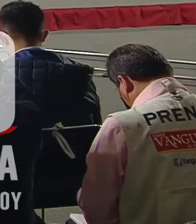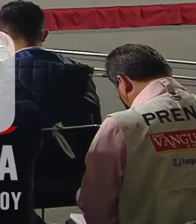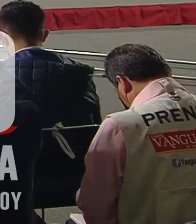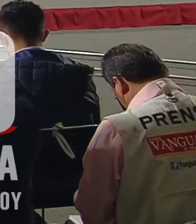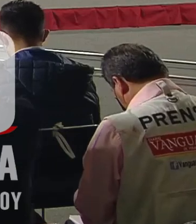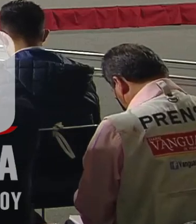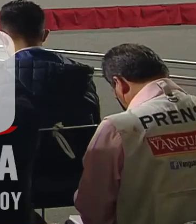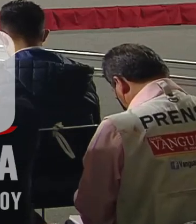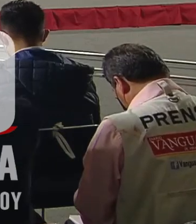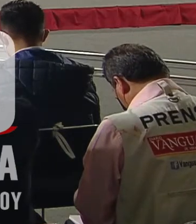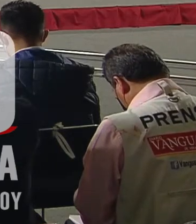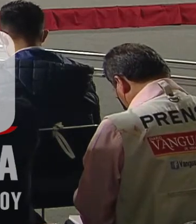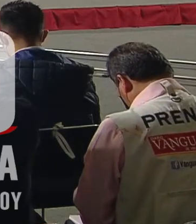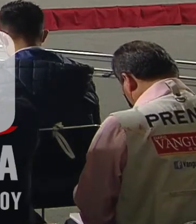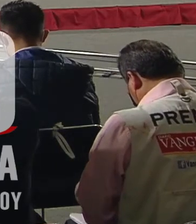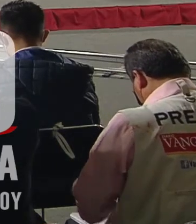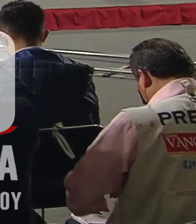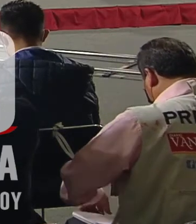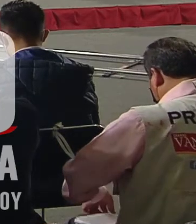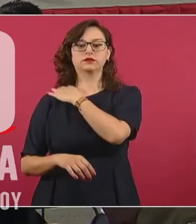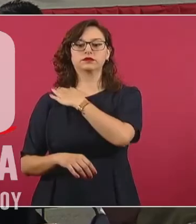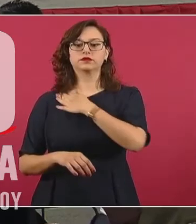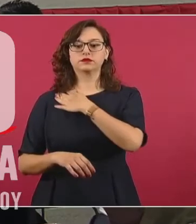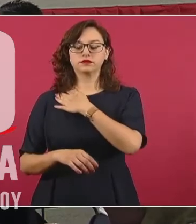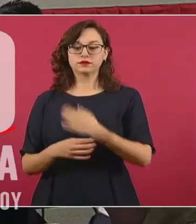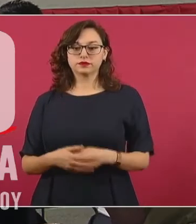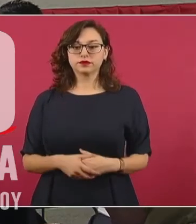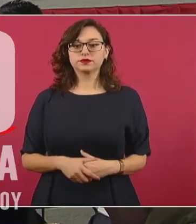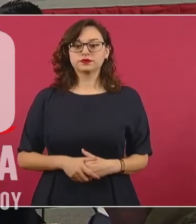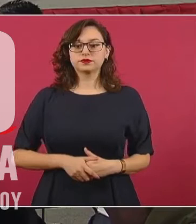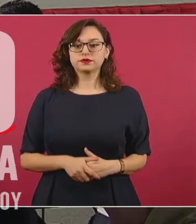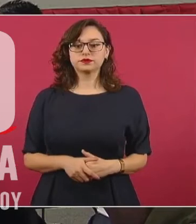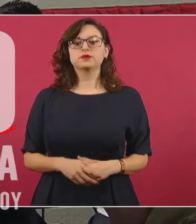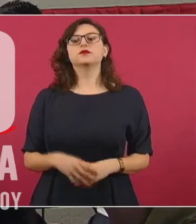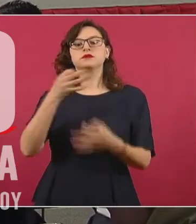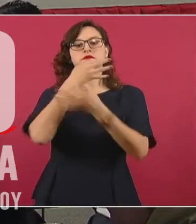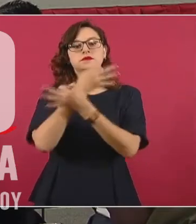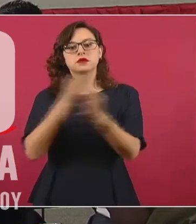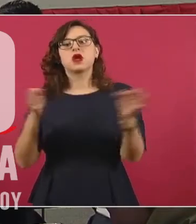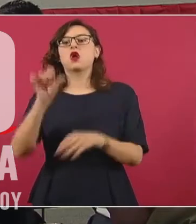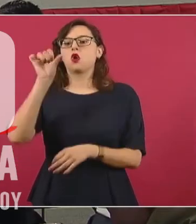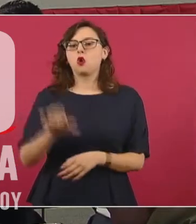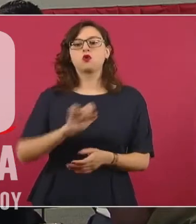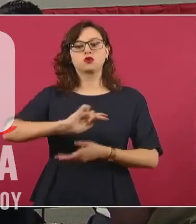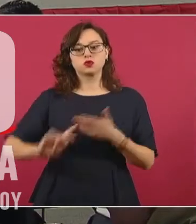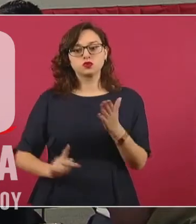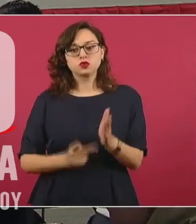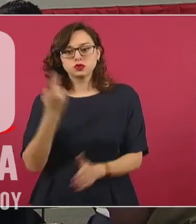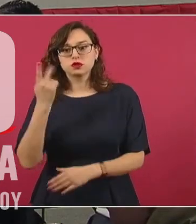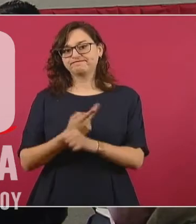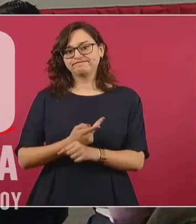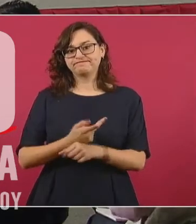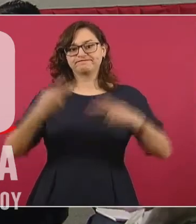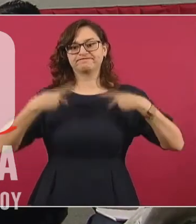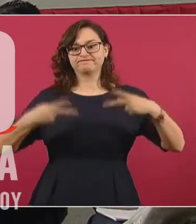Pues enviar nuestras condolencias, lo hicimos ayer, para familiares de los migrantes que perdieron la vida